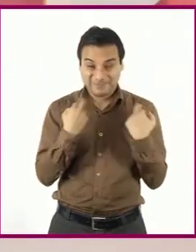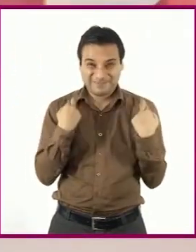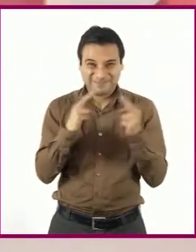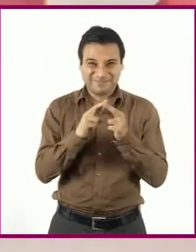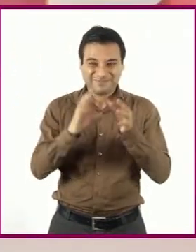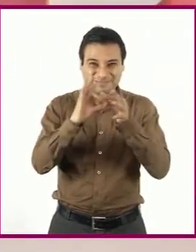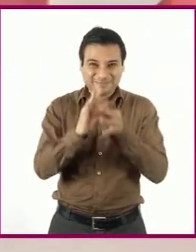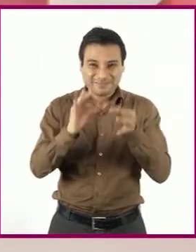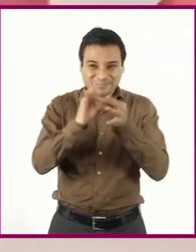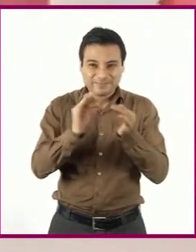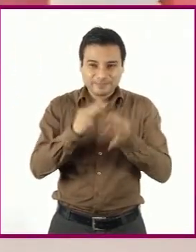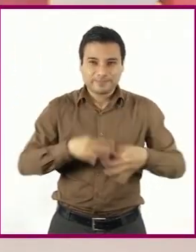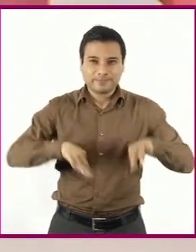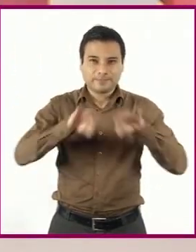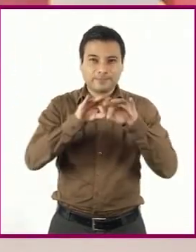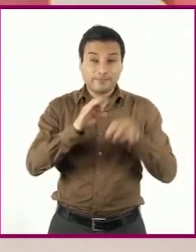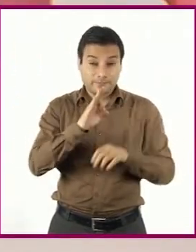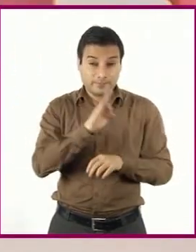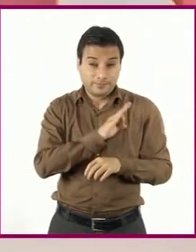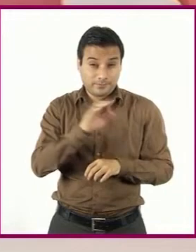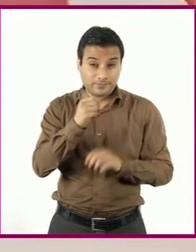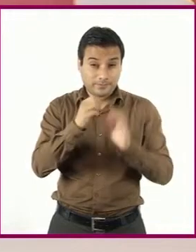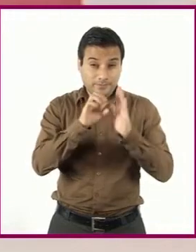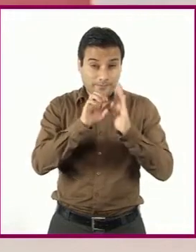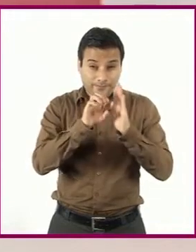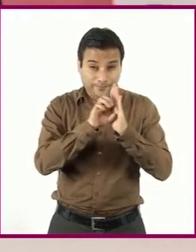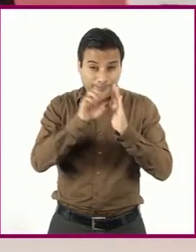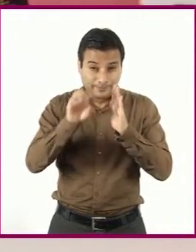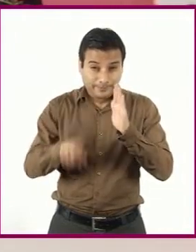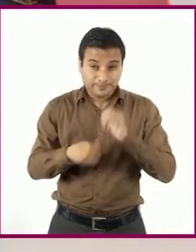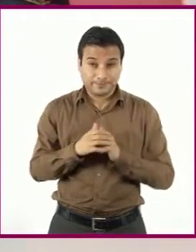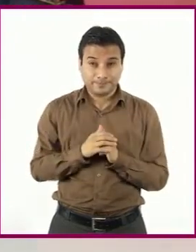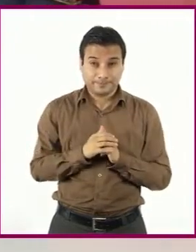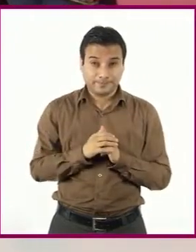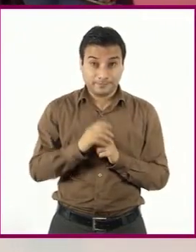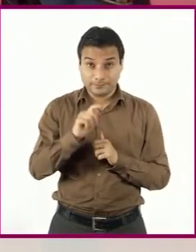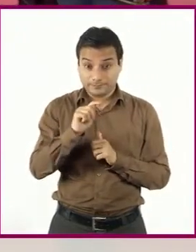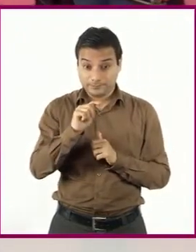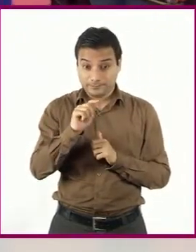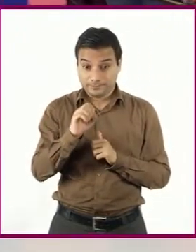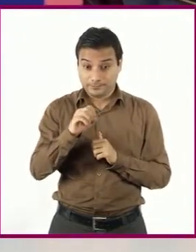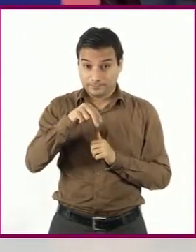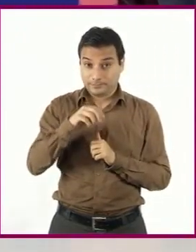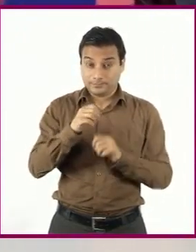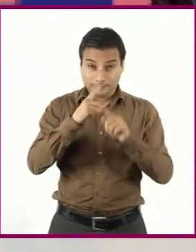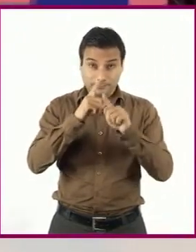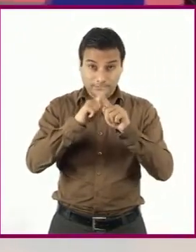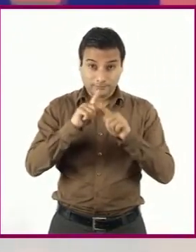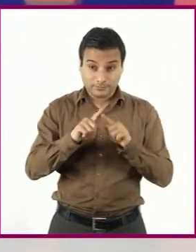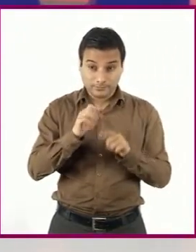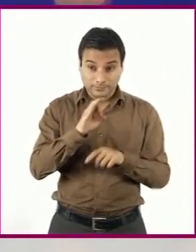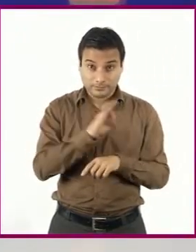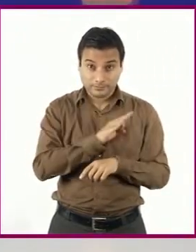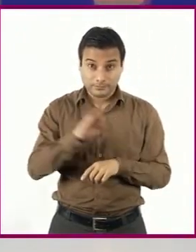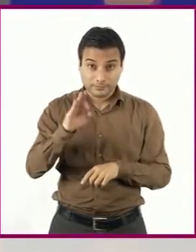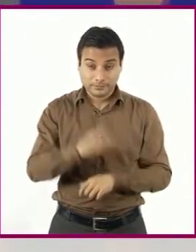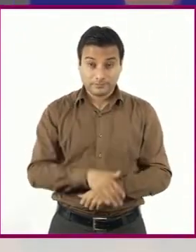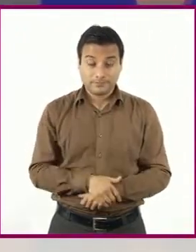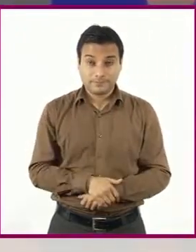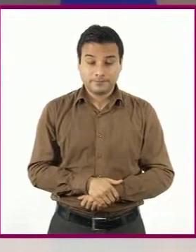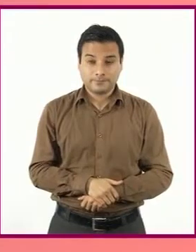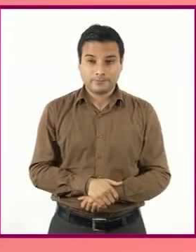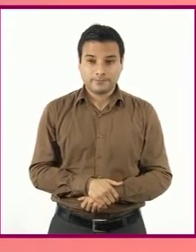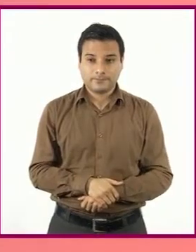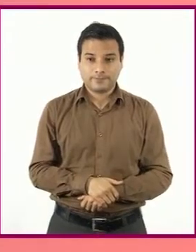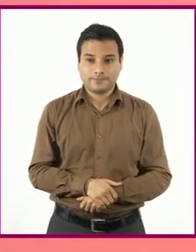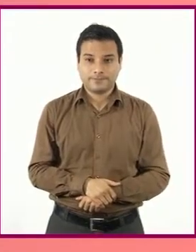importante. ¿Podríamos analizar otro ejemplo para distinguir el tono que emplean diferentes personajes en su autobiografía?